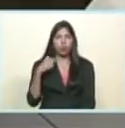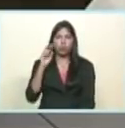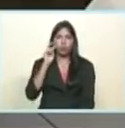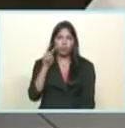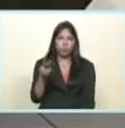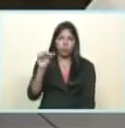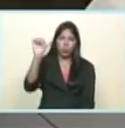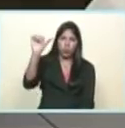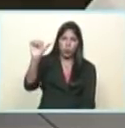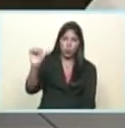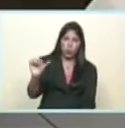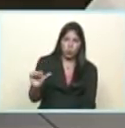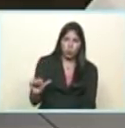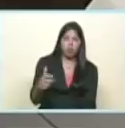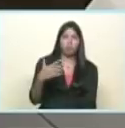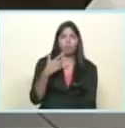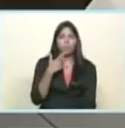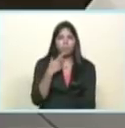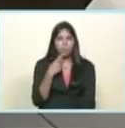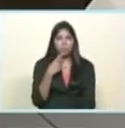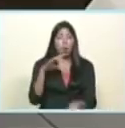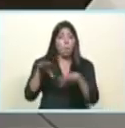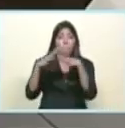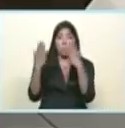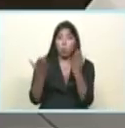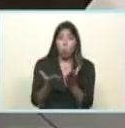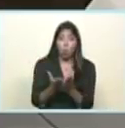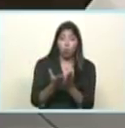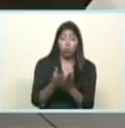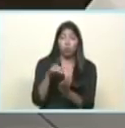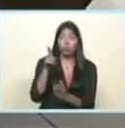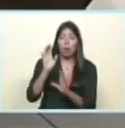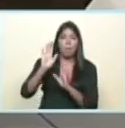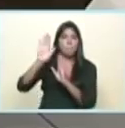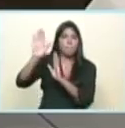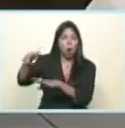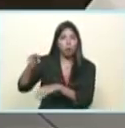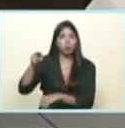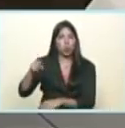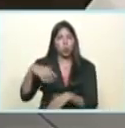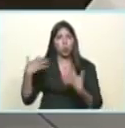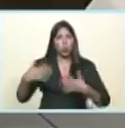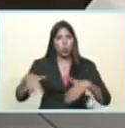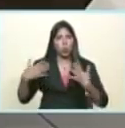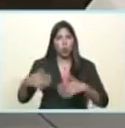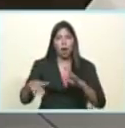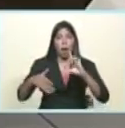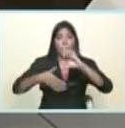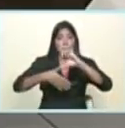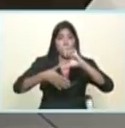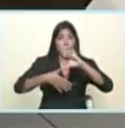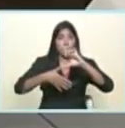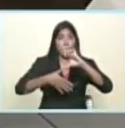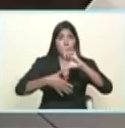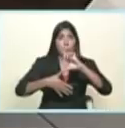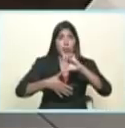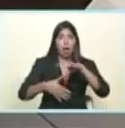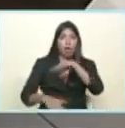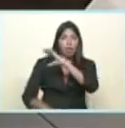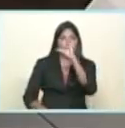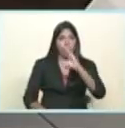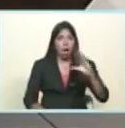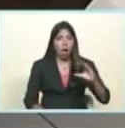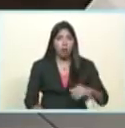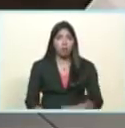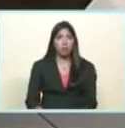debates, la solidaridad del mundo que Cuba ha obtenido, América Latina, el Caribe y